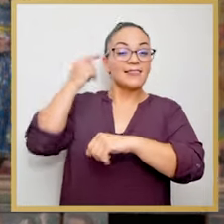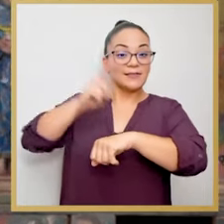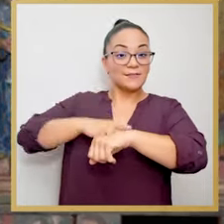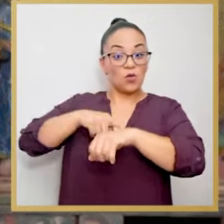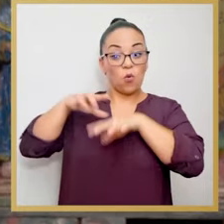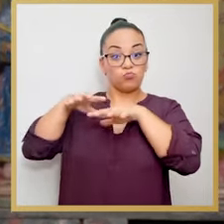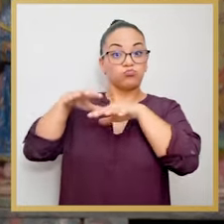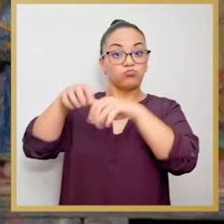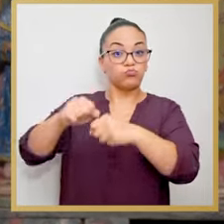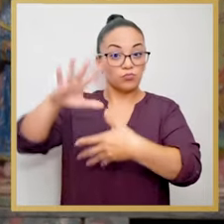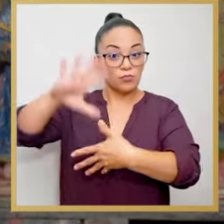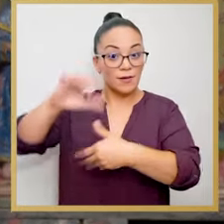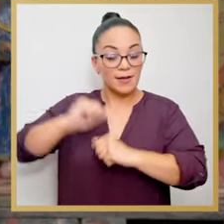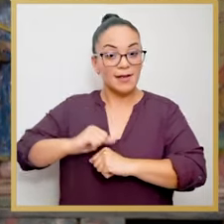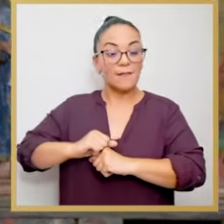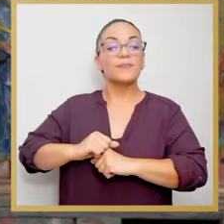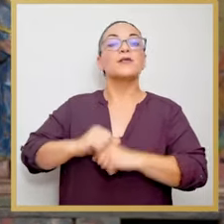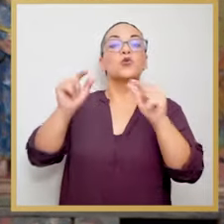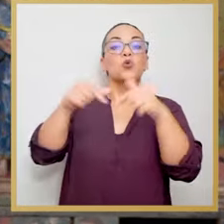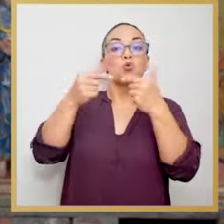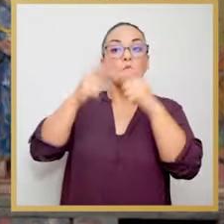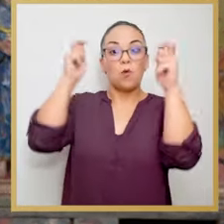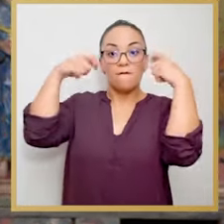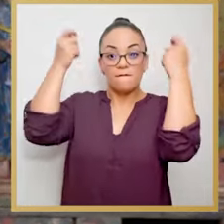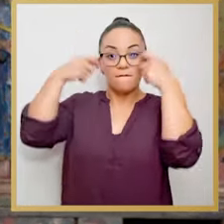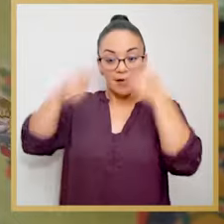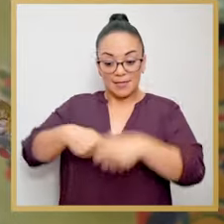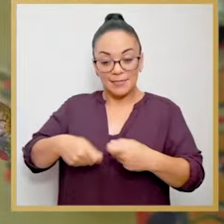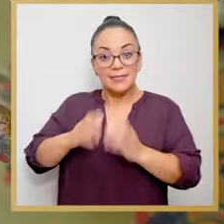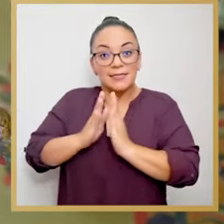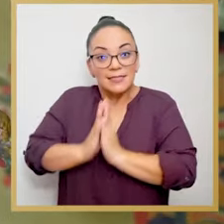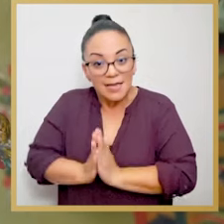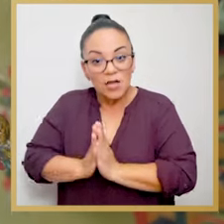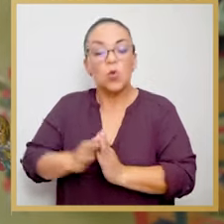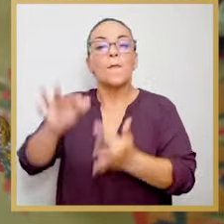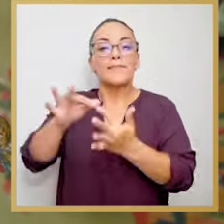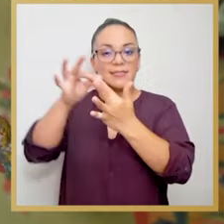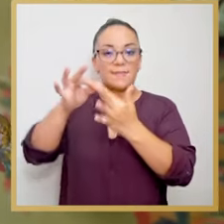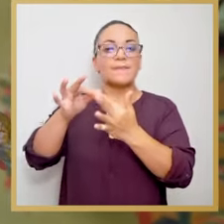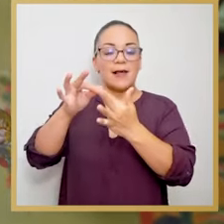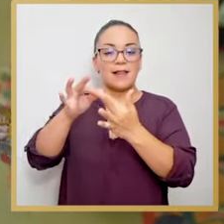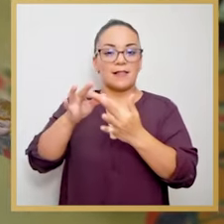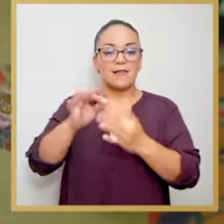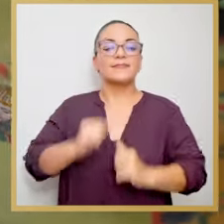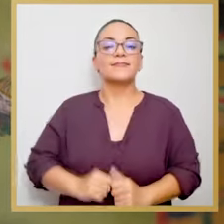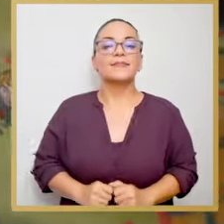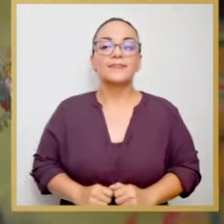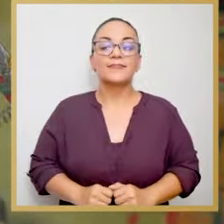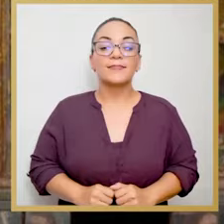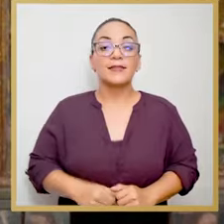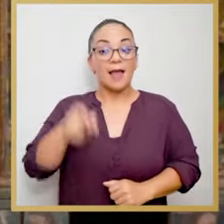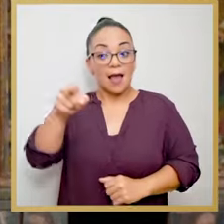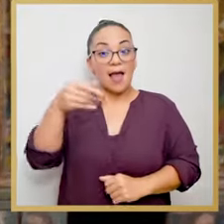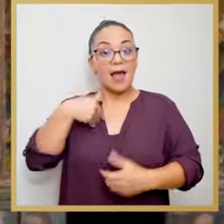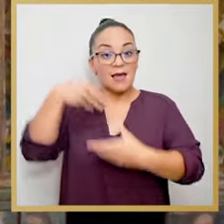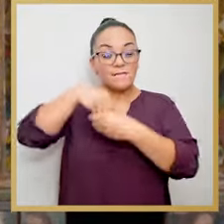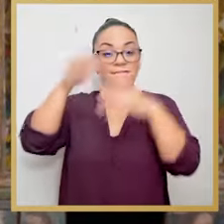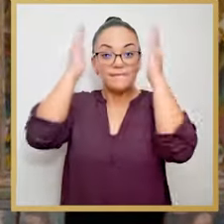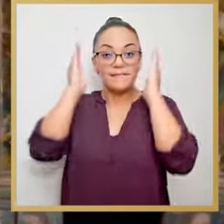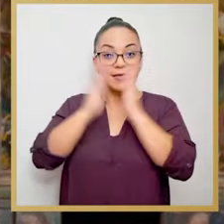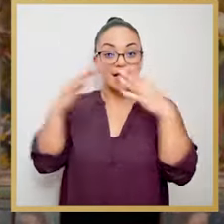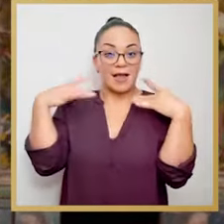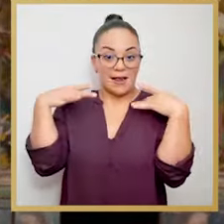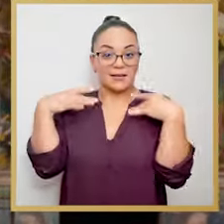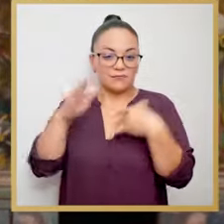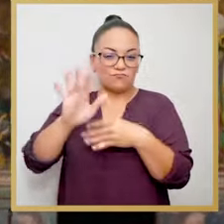fue la orden franciscana la principal. Tenemos aquí a una virgen de los ángeles en su versión